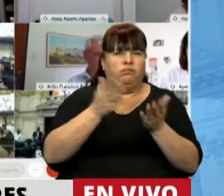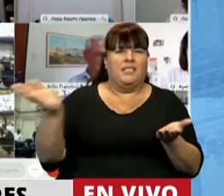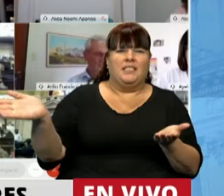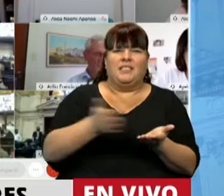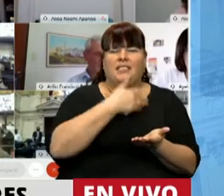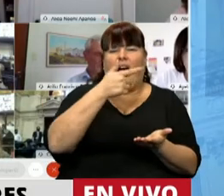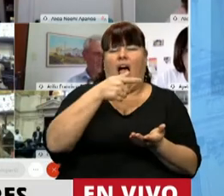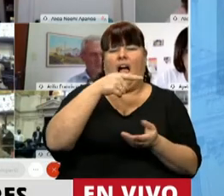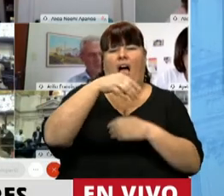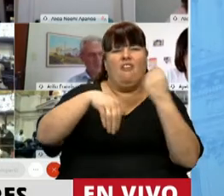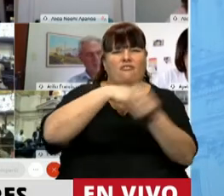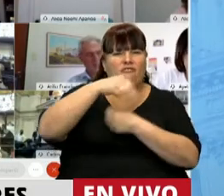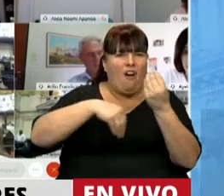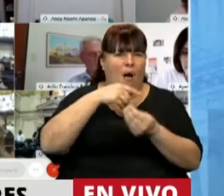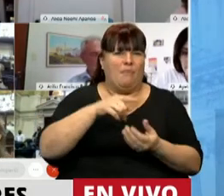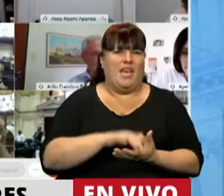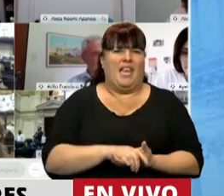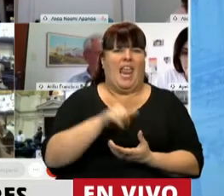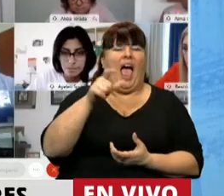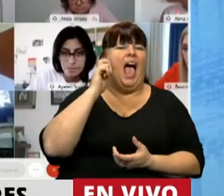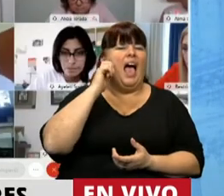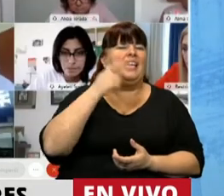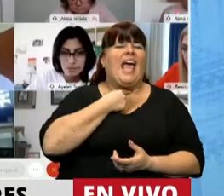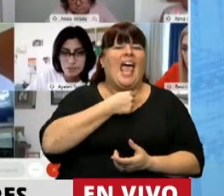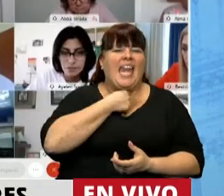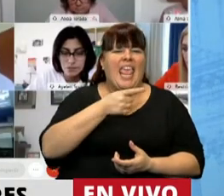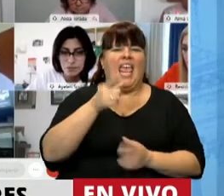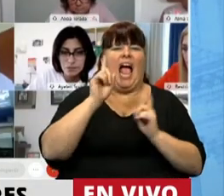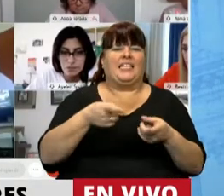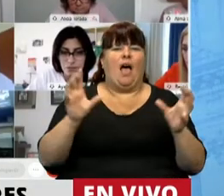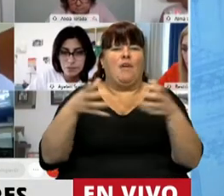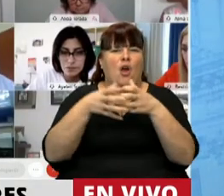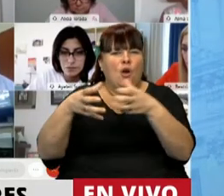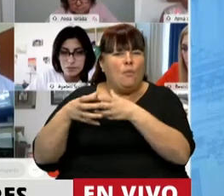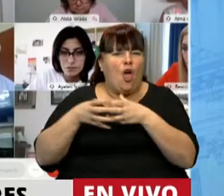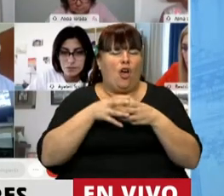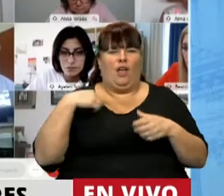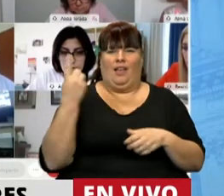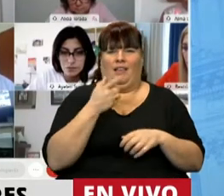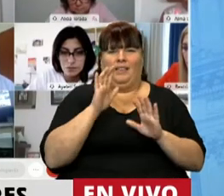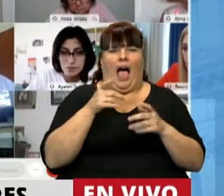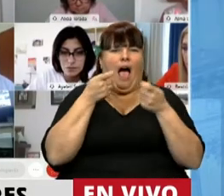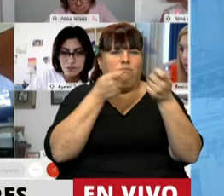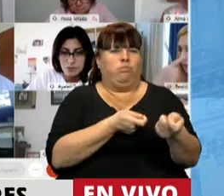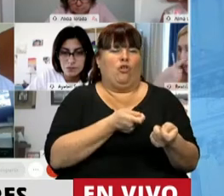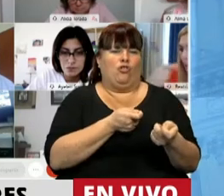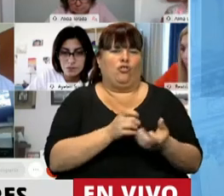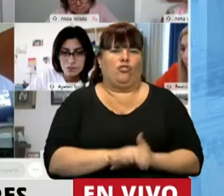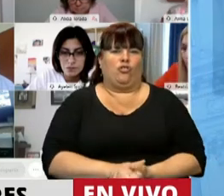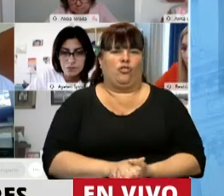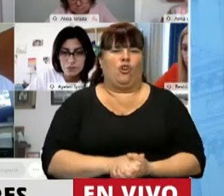desalojo a las familias de Guernica y a las organizaciones que estábamos apoyando